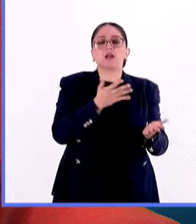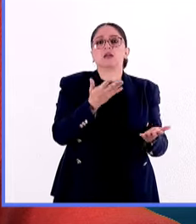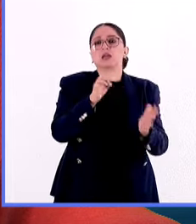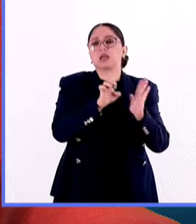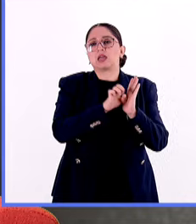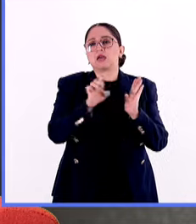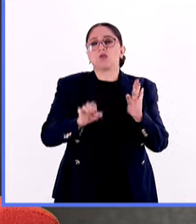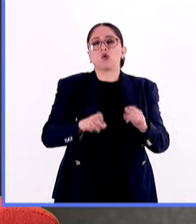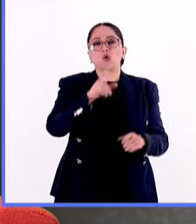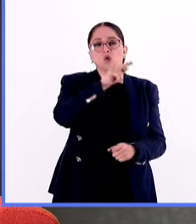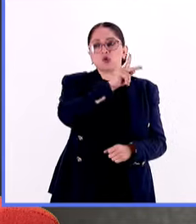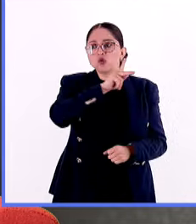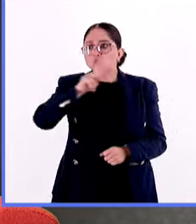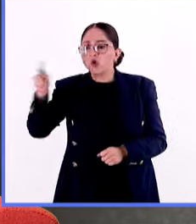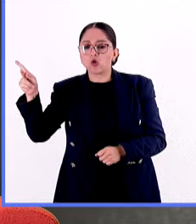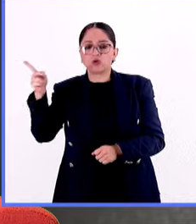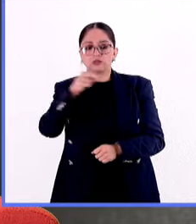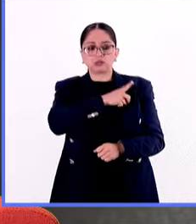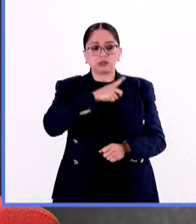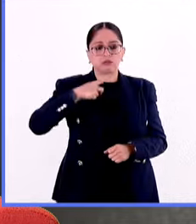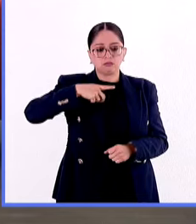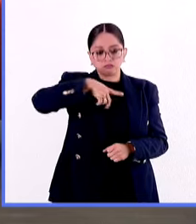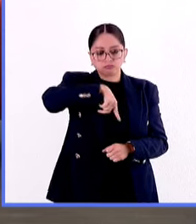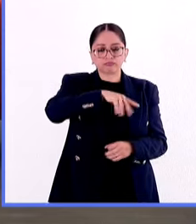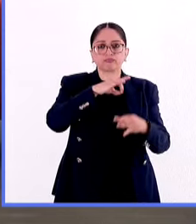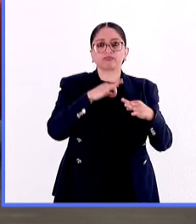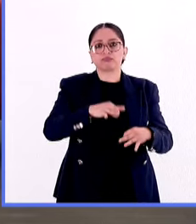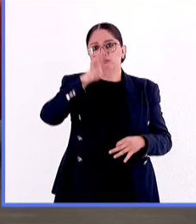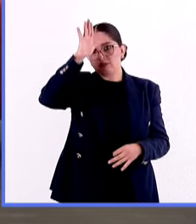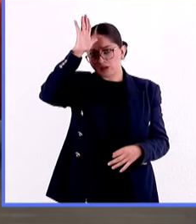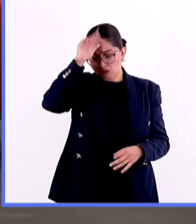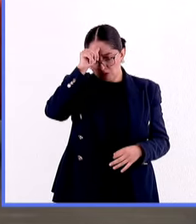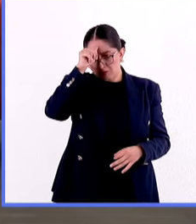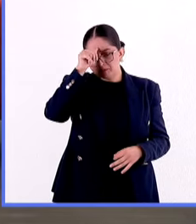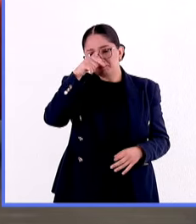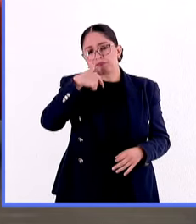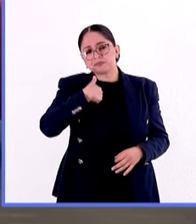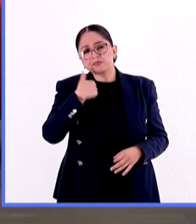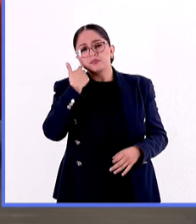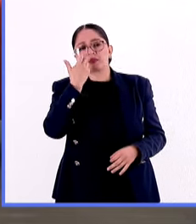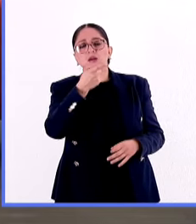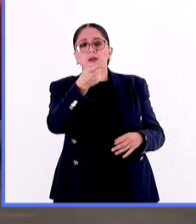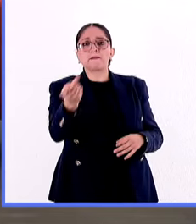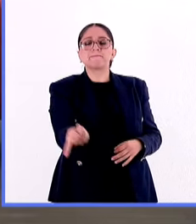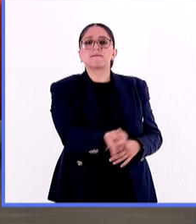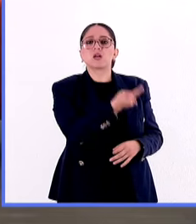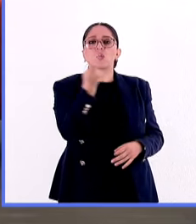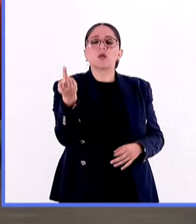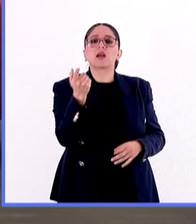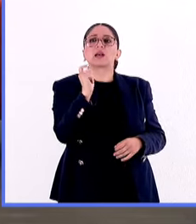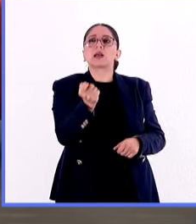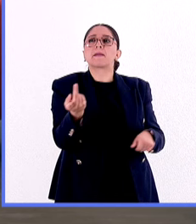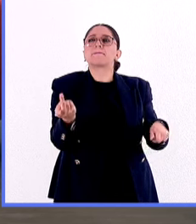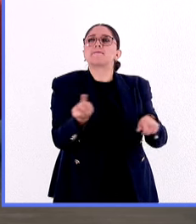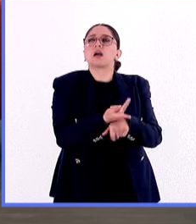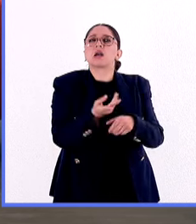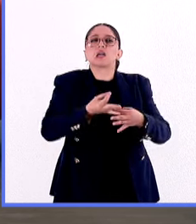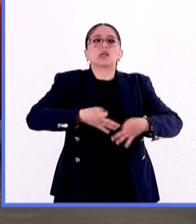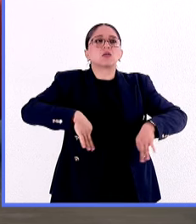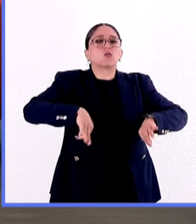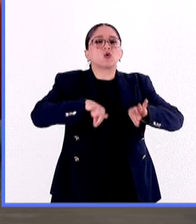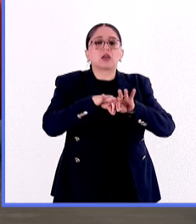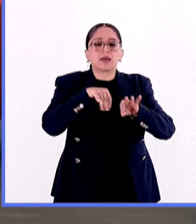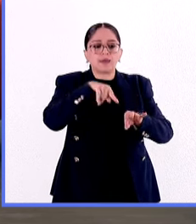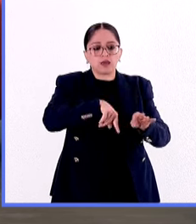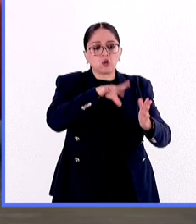mayoría estemos de acuerdo. Háblanos de algunos de los momentos importantes que han marcado la historia y la vida de